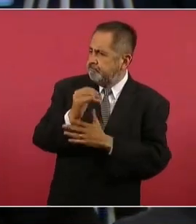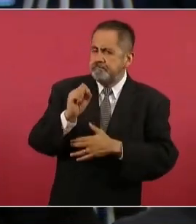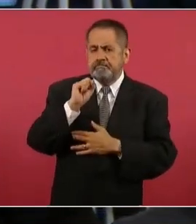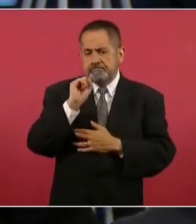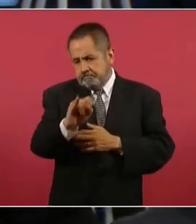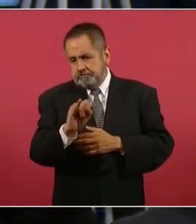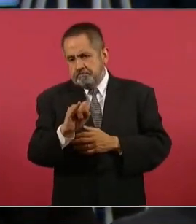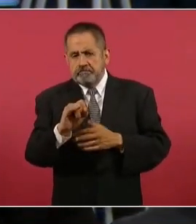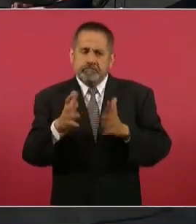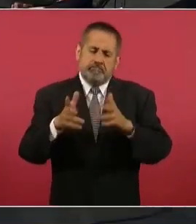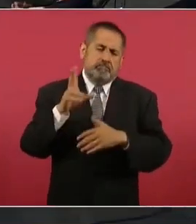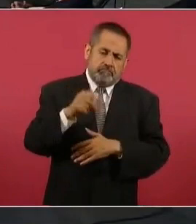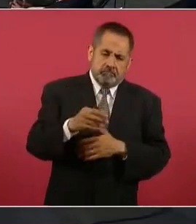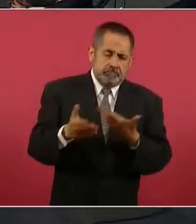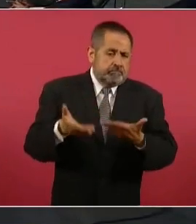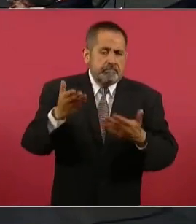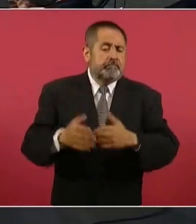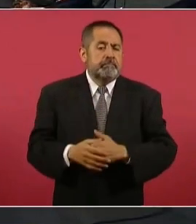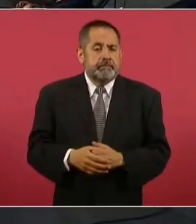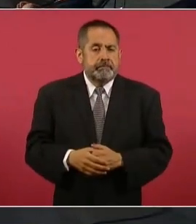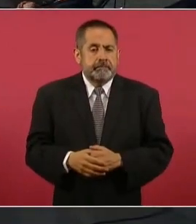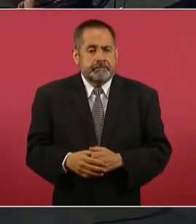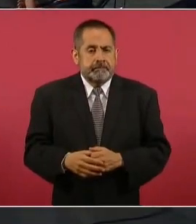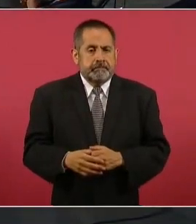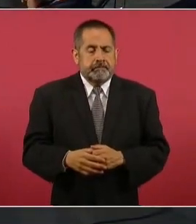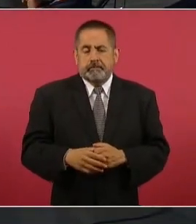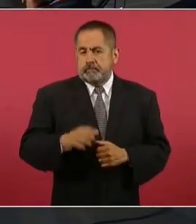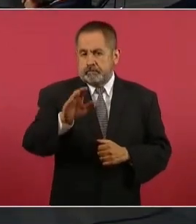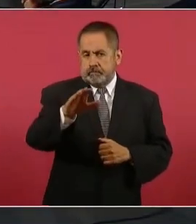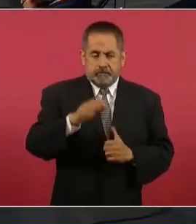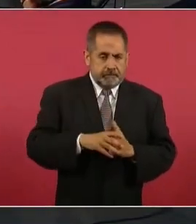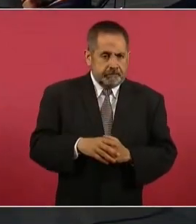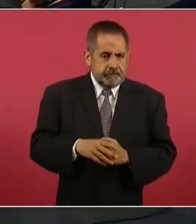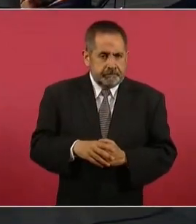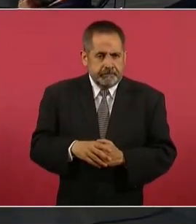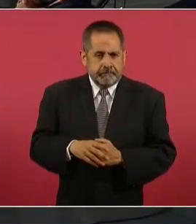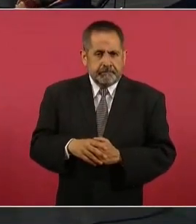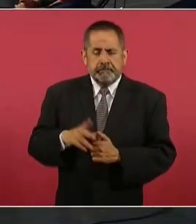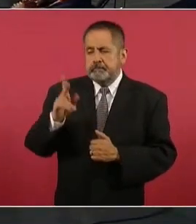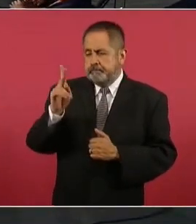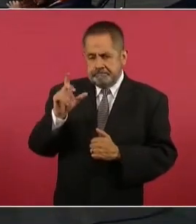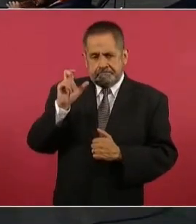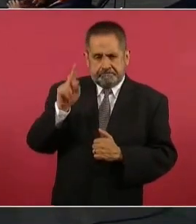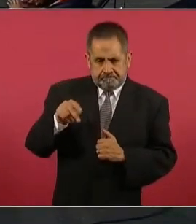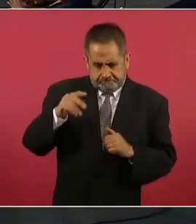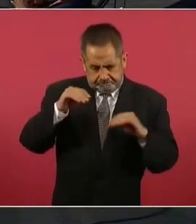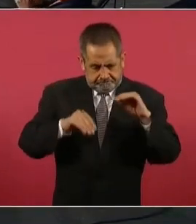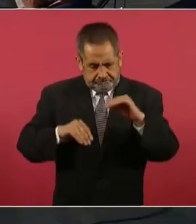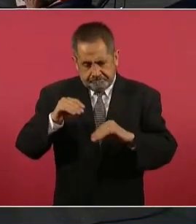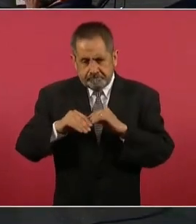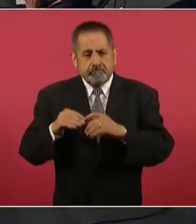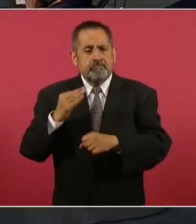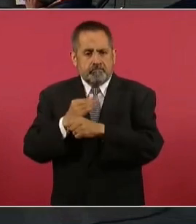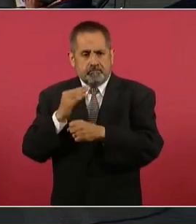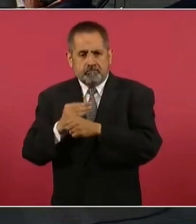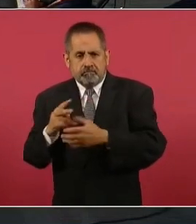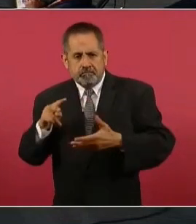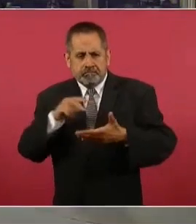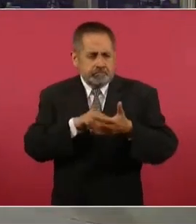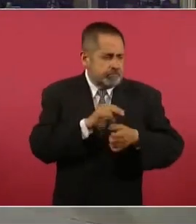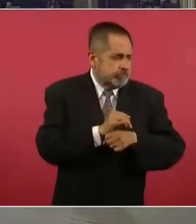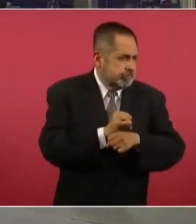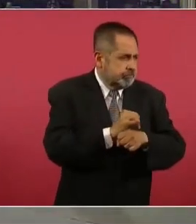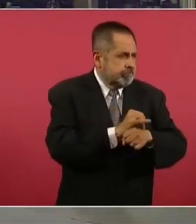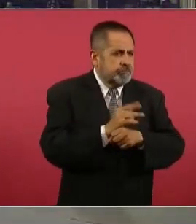la construcción del hospital del IMSS. Sí, es un plan, se están haciendo los levantamientos, como aquí se